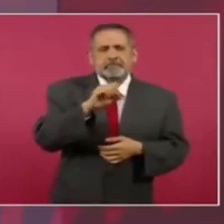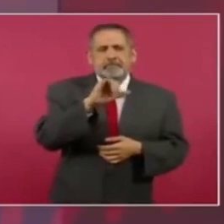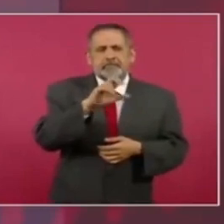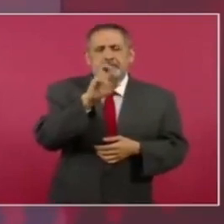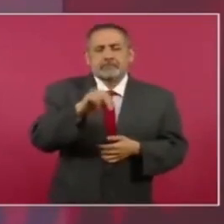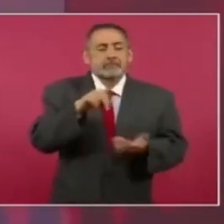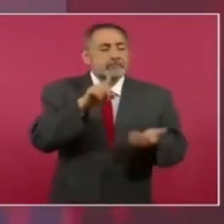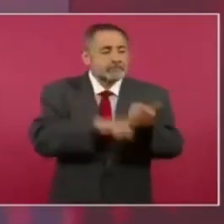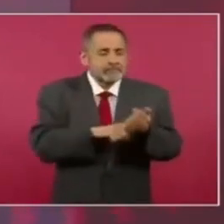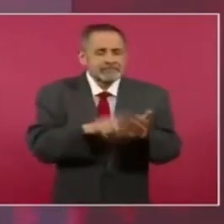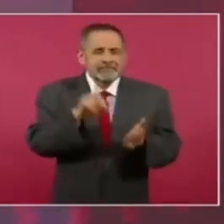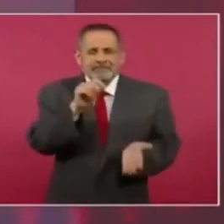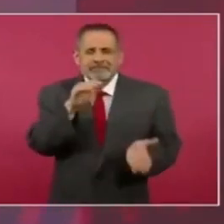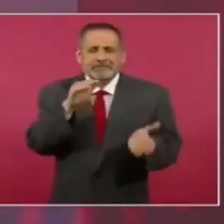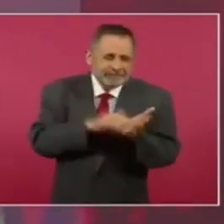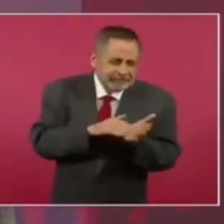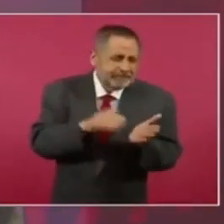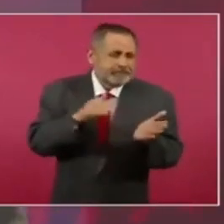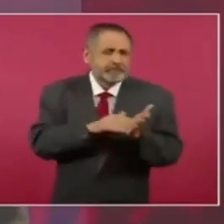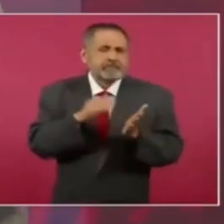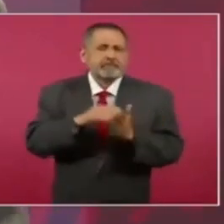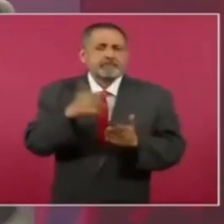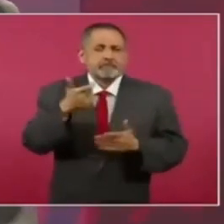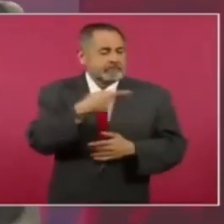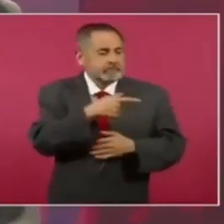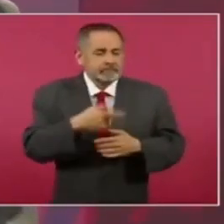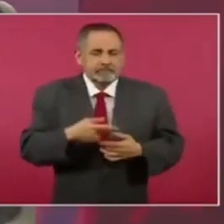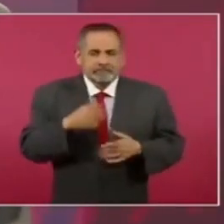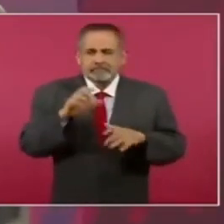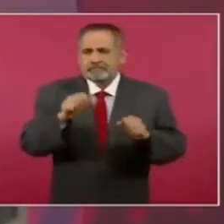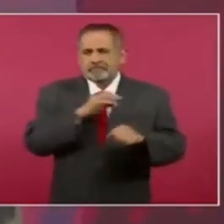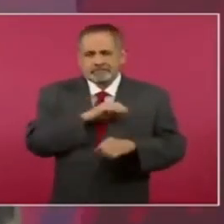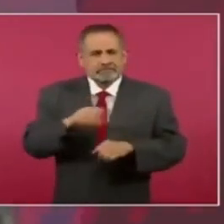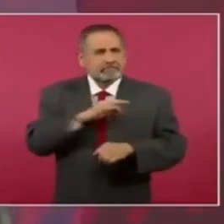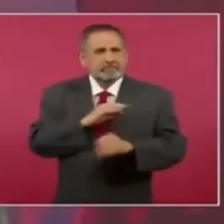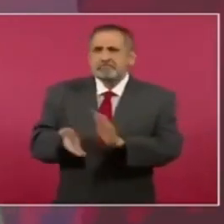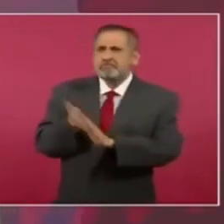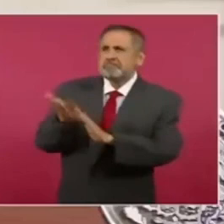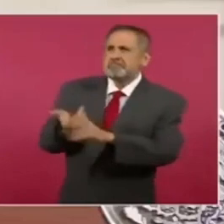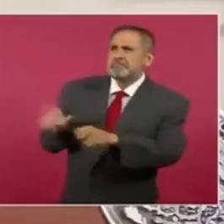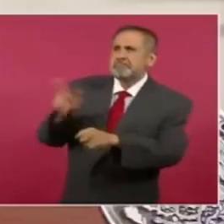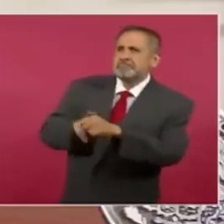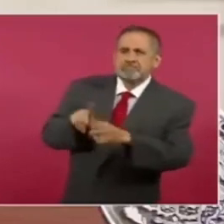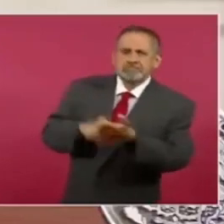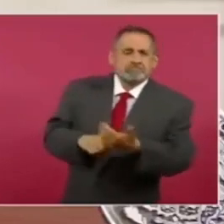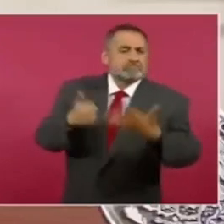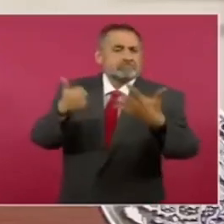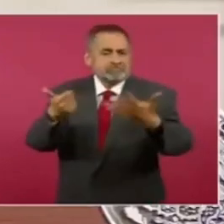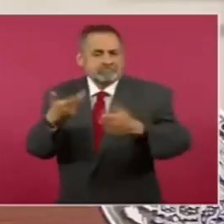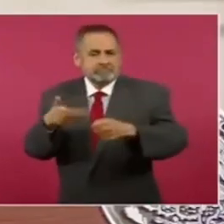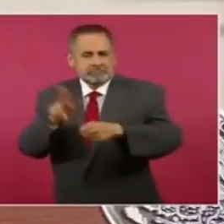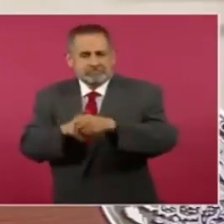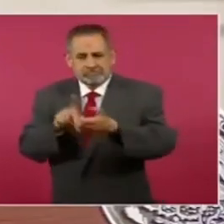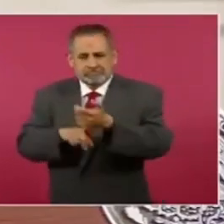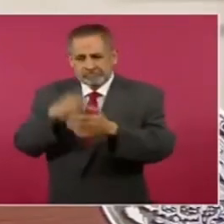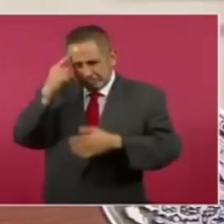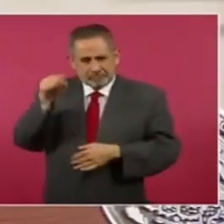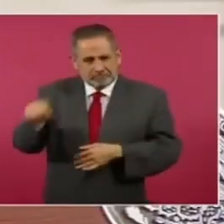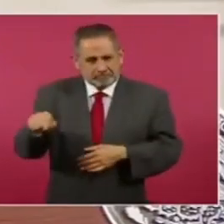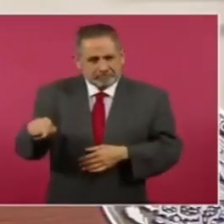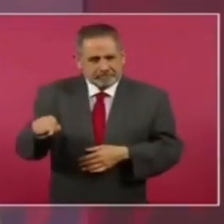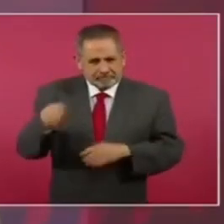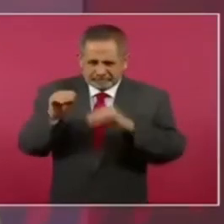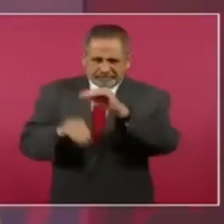20 mil millones de pesos, que alcanza para construir seis grandes hospitales y equiparlos,